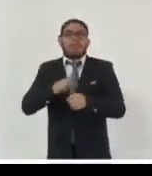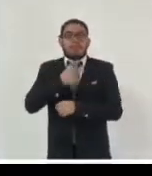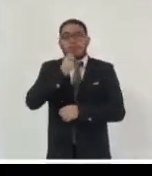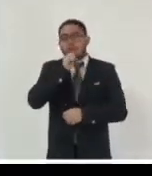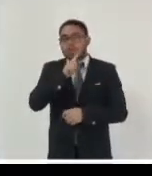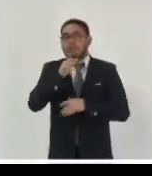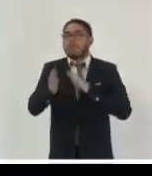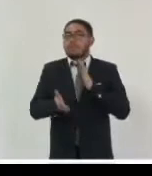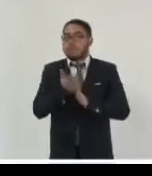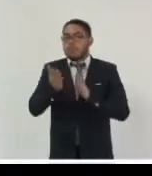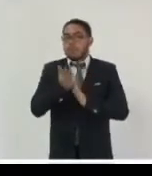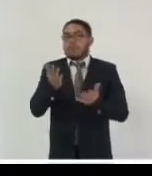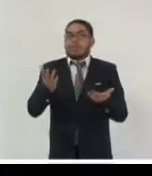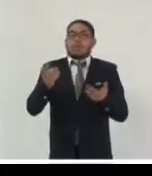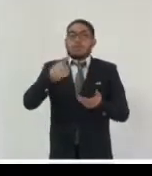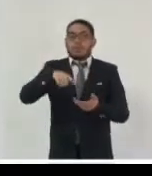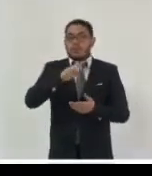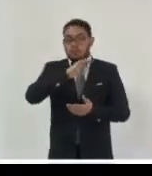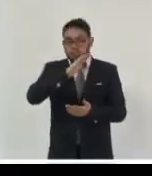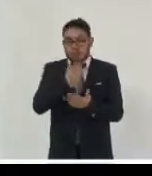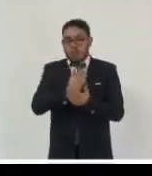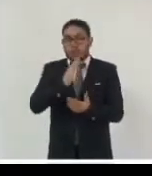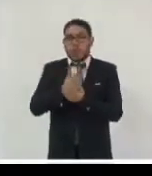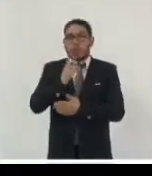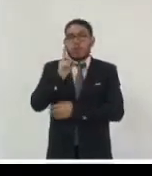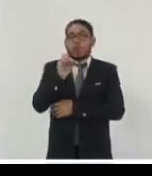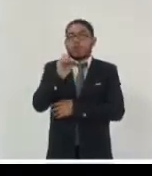sino que son grandes pasos cada vez más rápidos